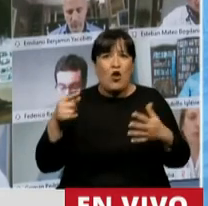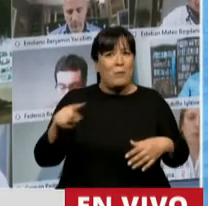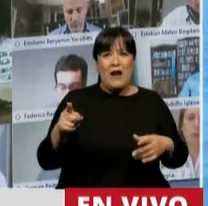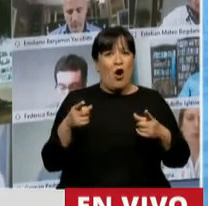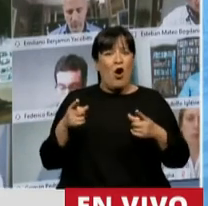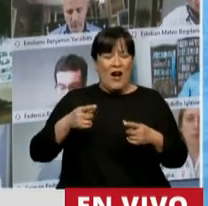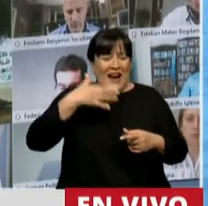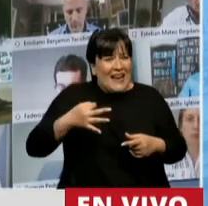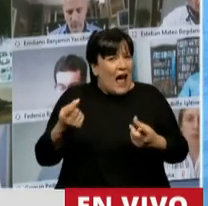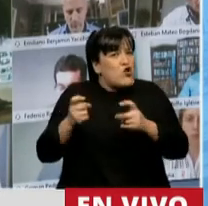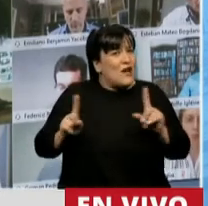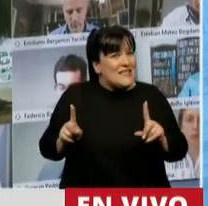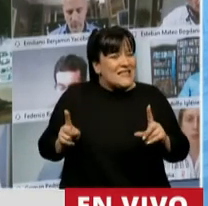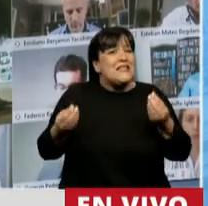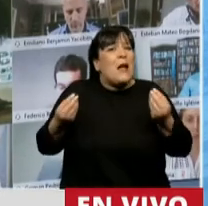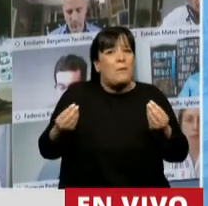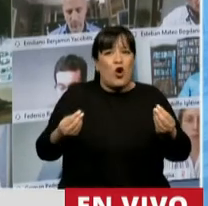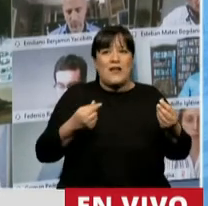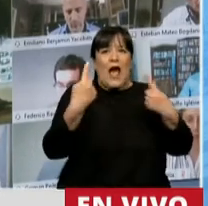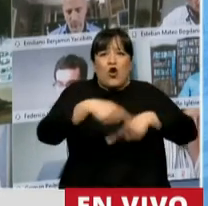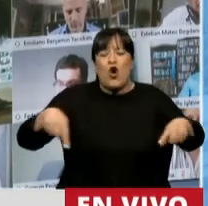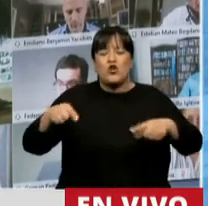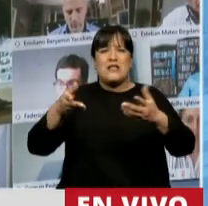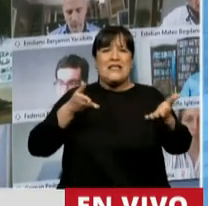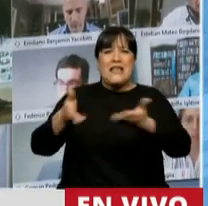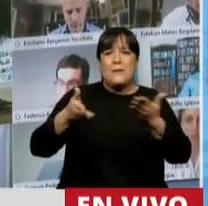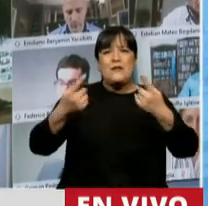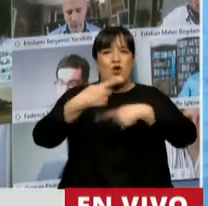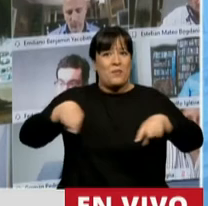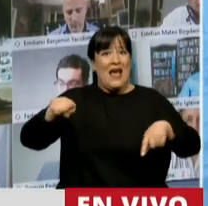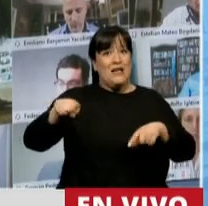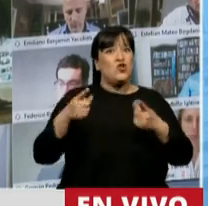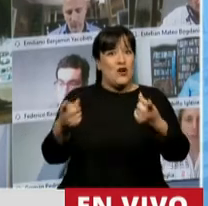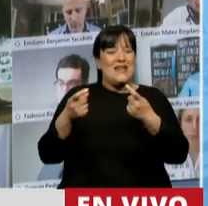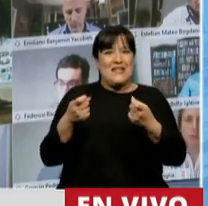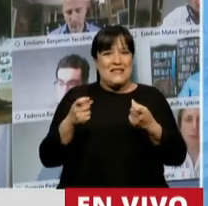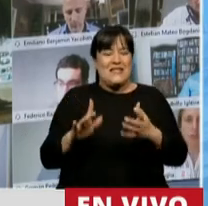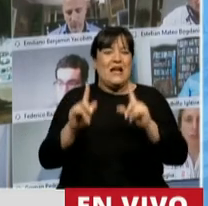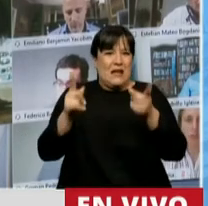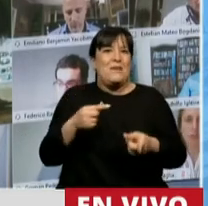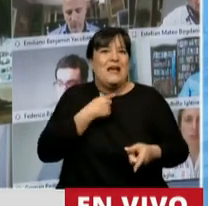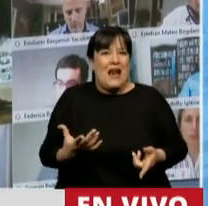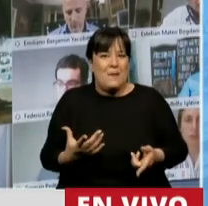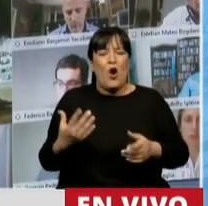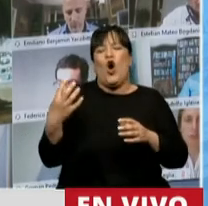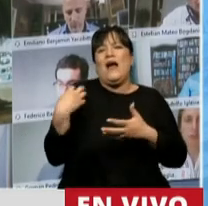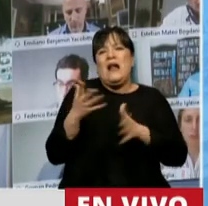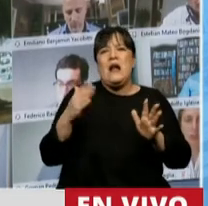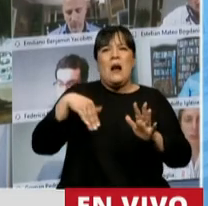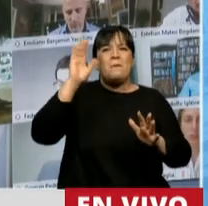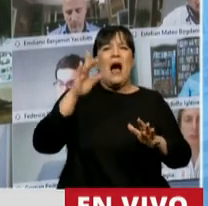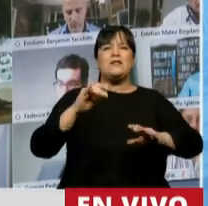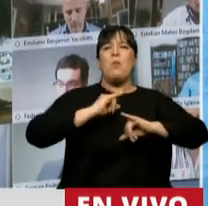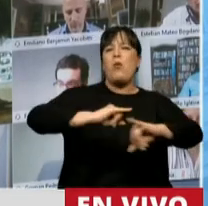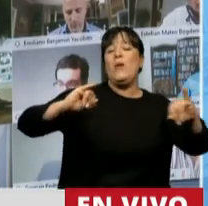necesite, porque el consumo de las cosas y de los servicios son los que necesitamos y los que queremos. Generalmente son bienes inducidos